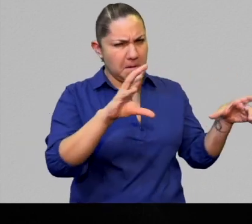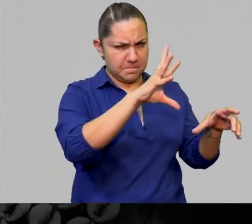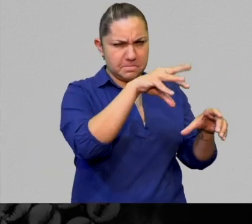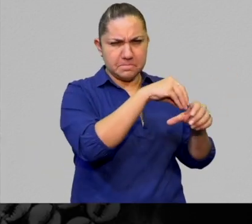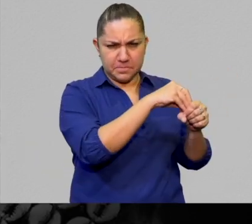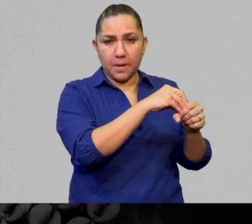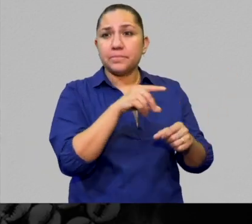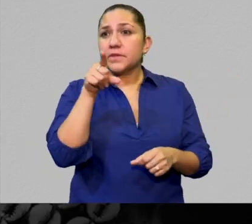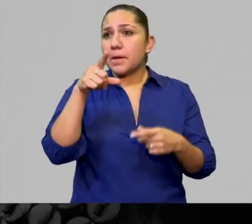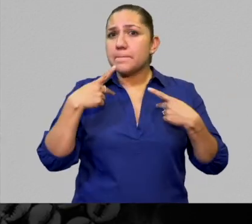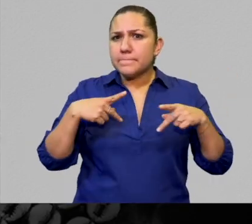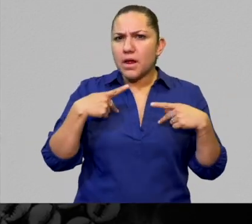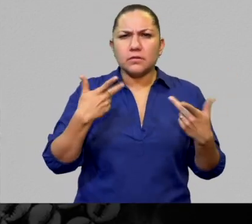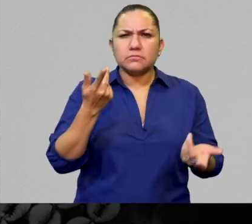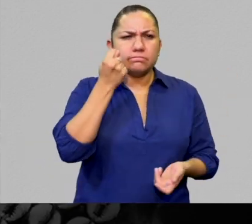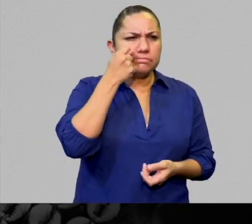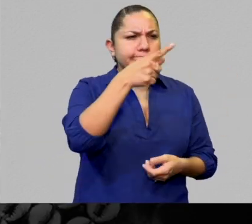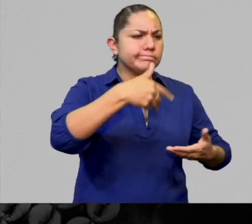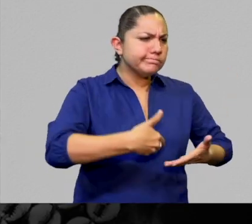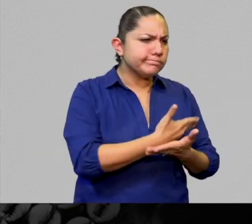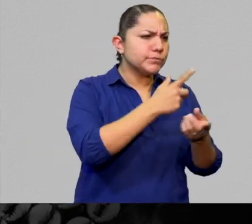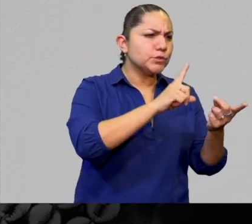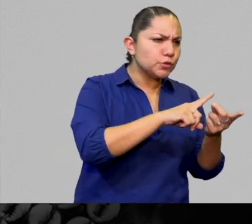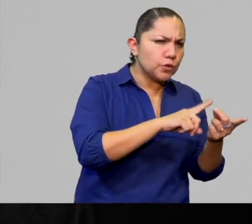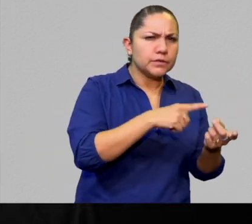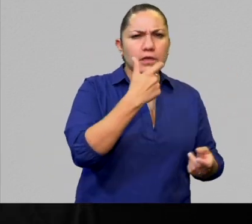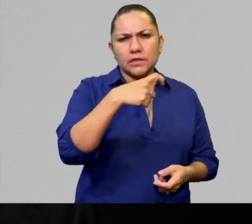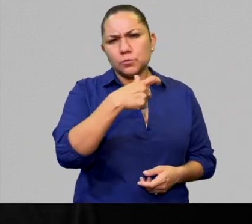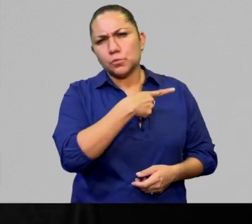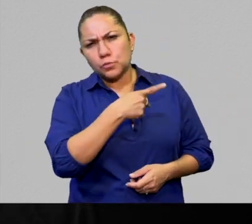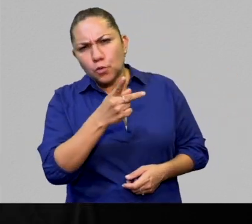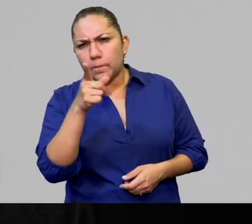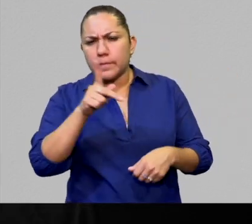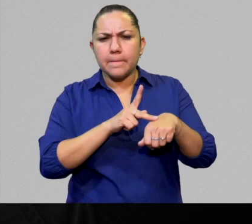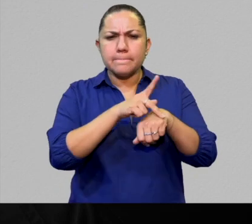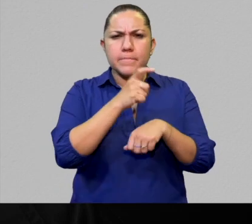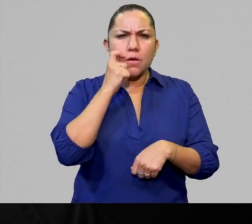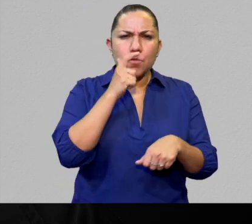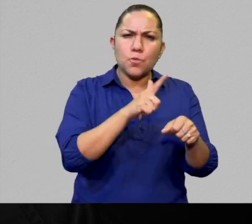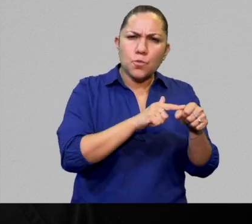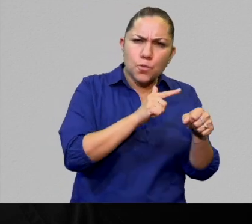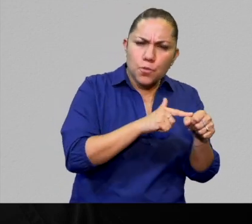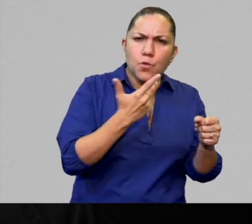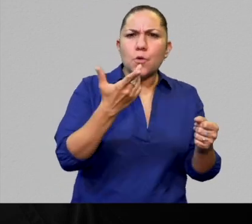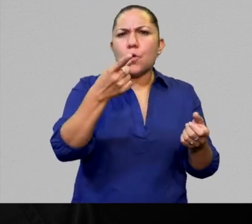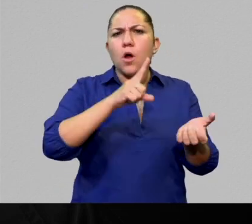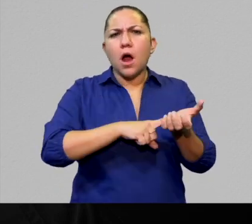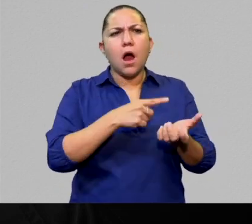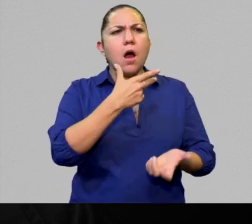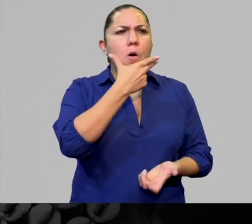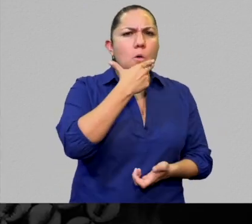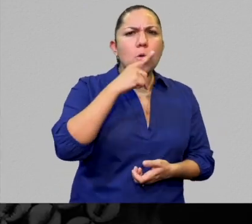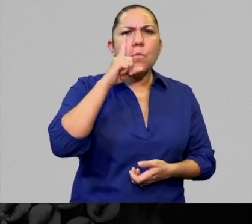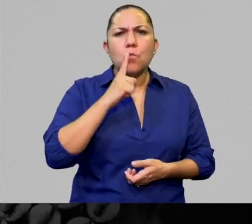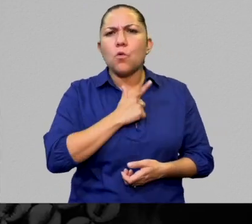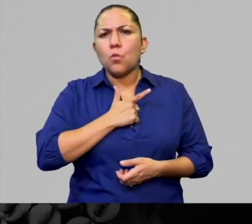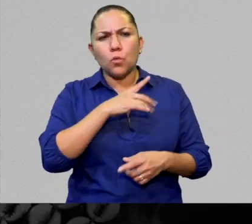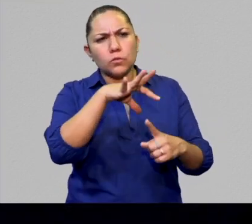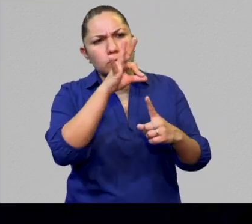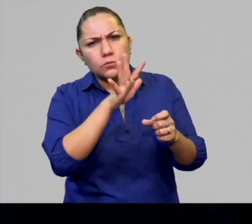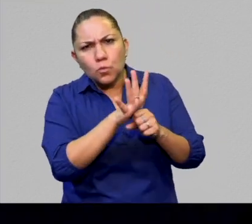misma, sin importar su origen, su estrato social, el color de su piel, su orientación sexual o su trabajo.